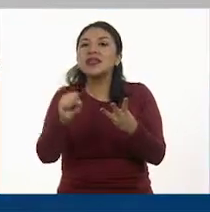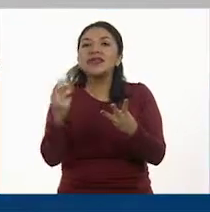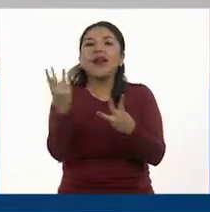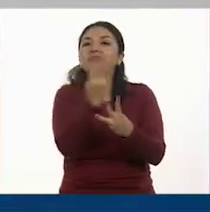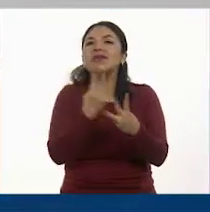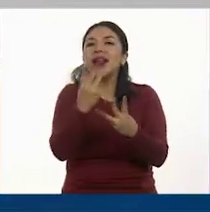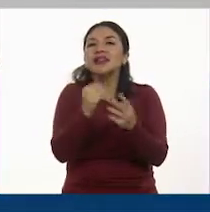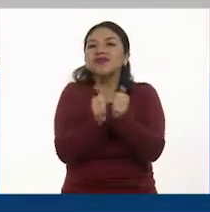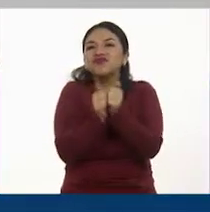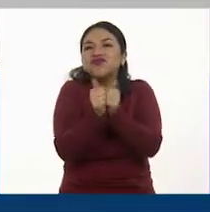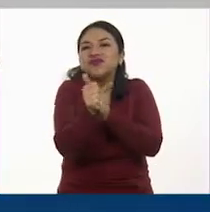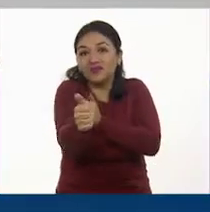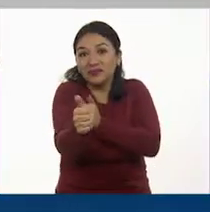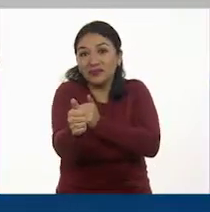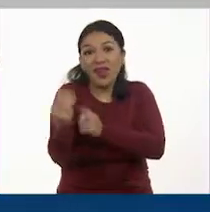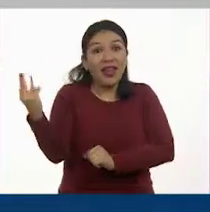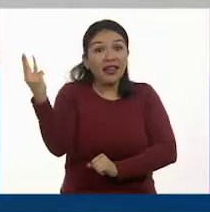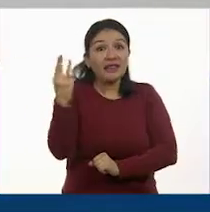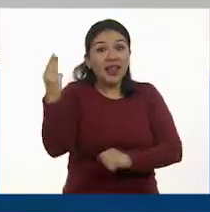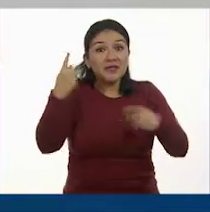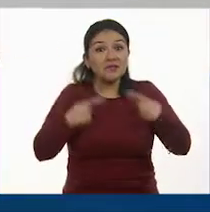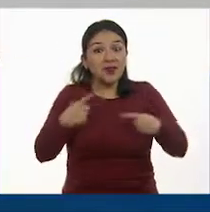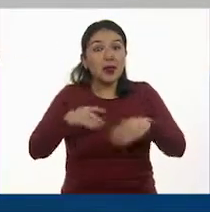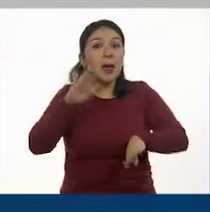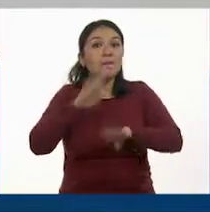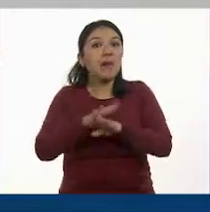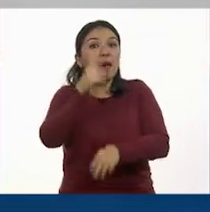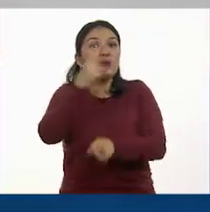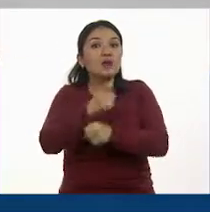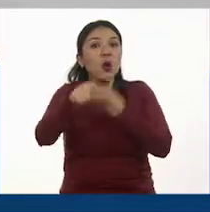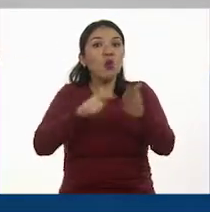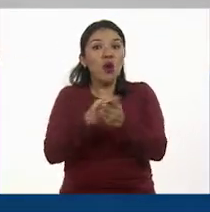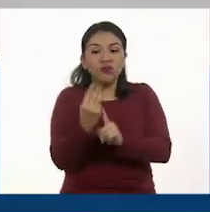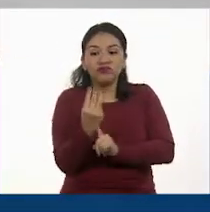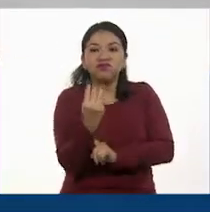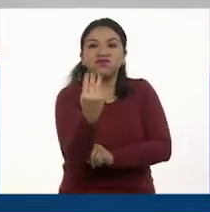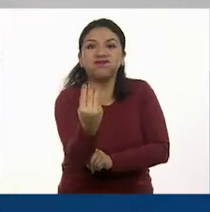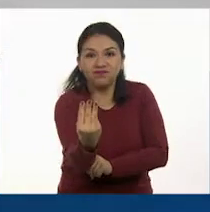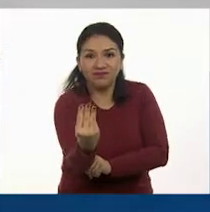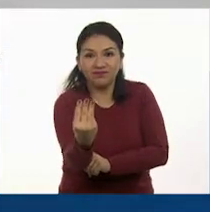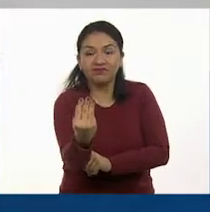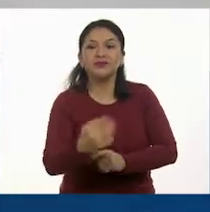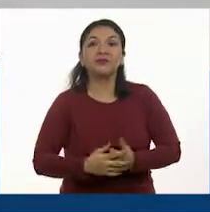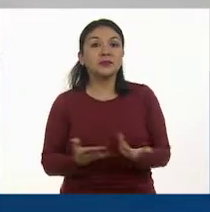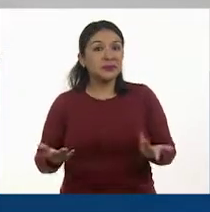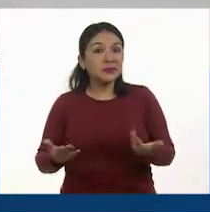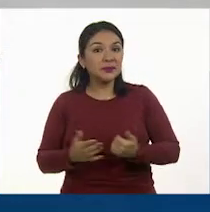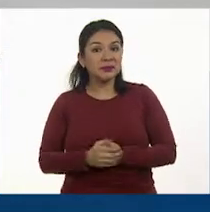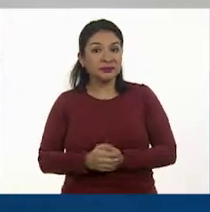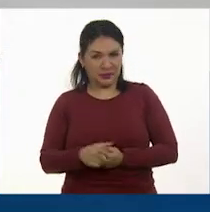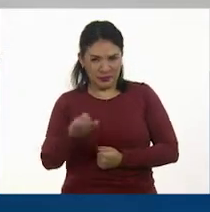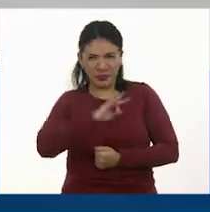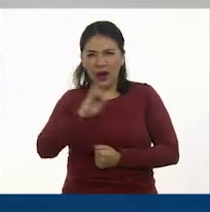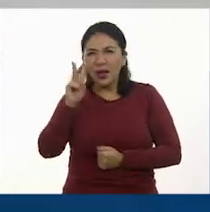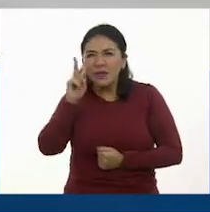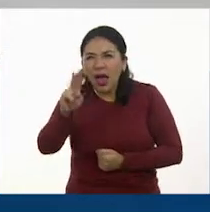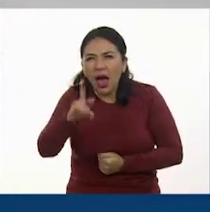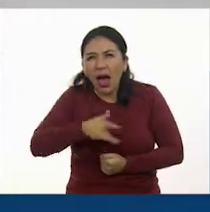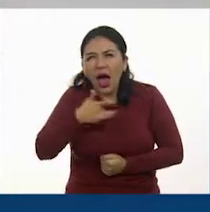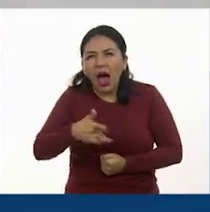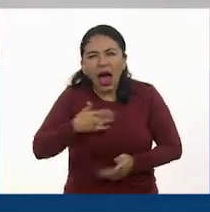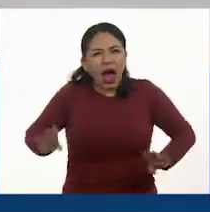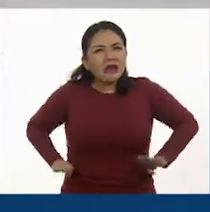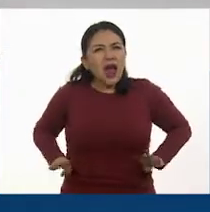Entonces, ellos tres van hasta adelante. Ajá. A ver, si se pueden dar cuenta, ¿qué